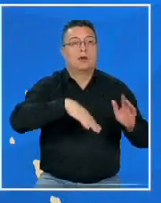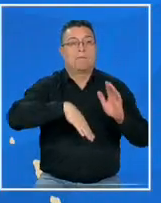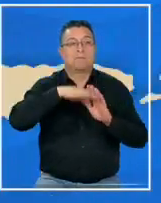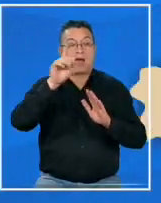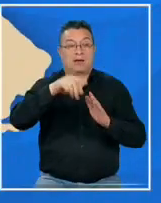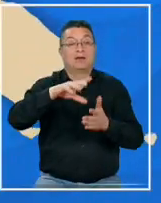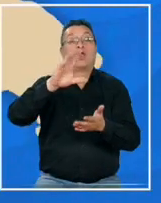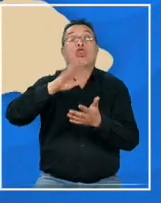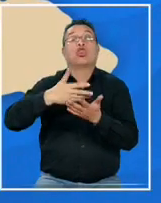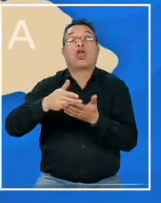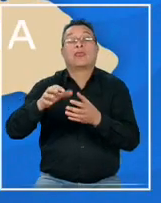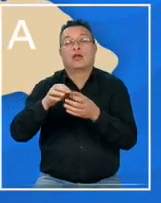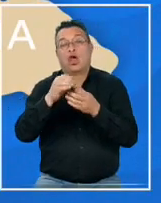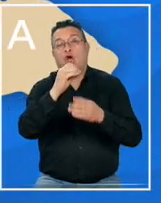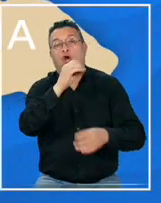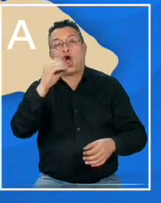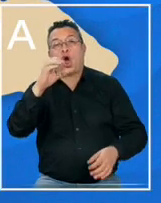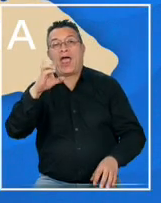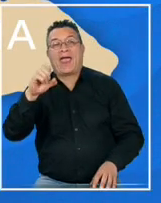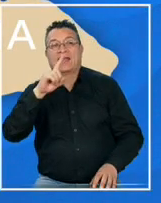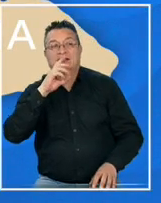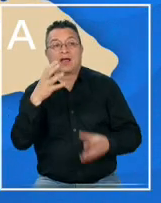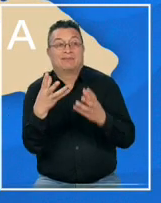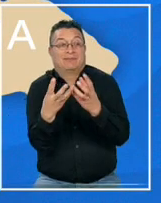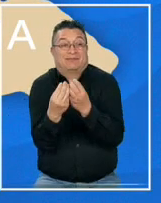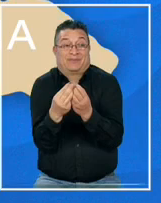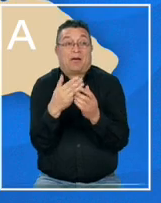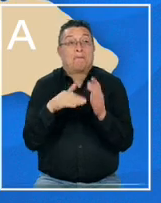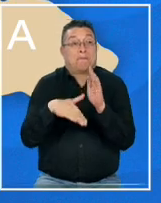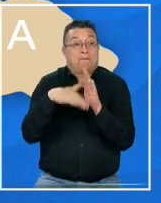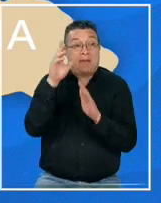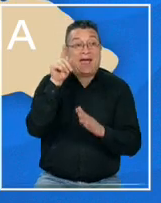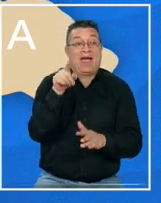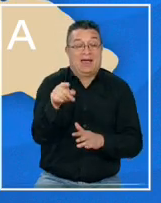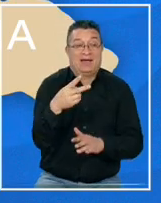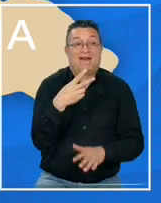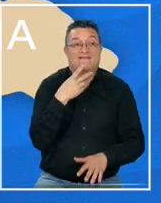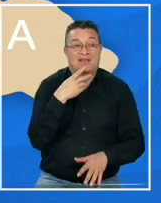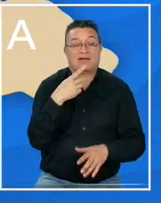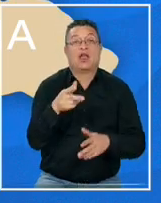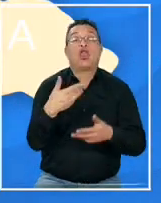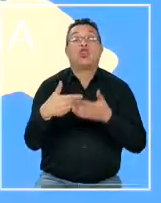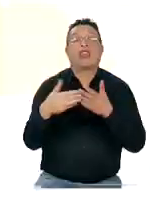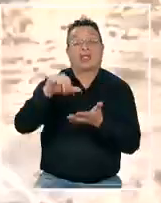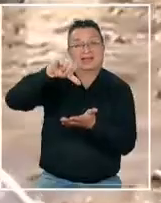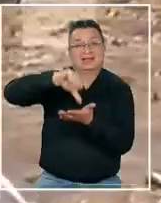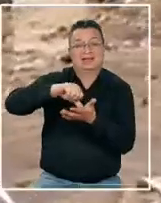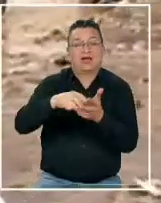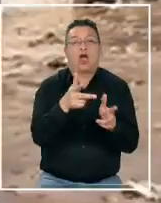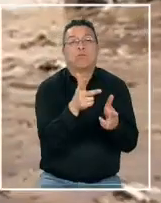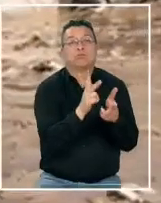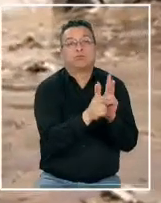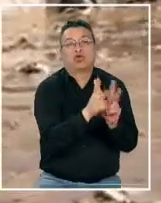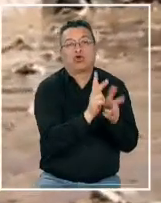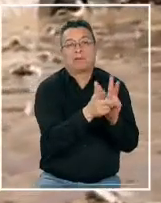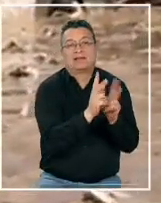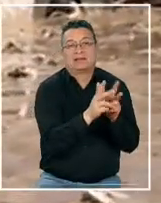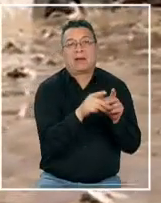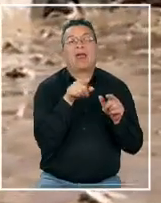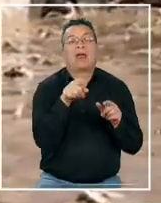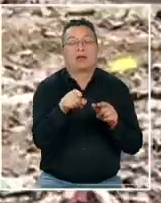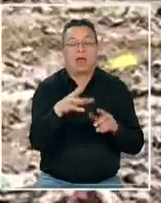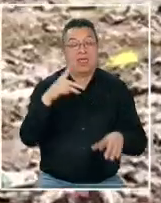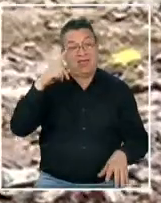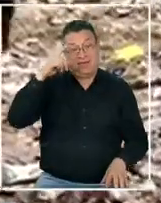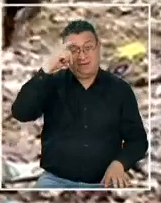fuerza en el departamento oeste el más poblado del país que acoge la capital Puerto Príncipe un complejo escenario como